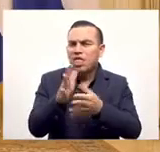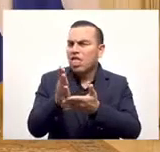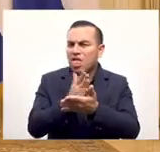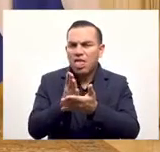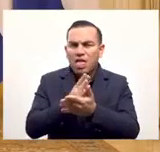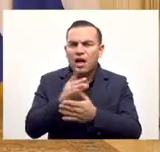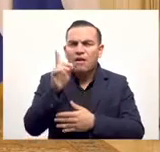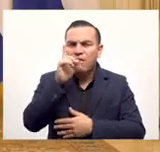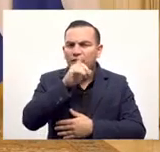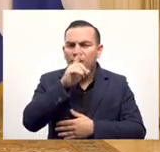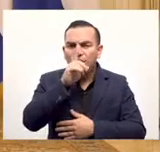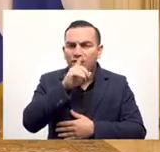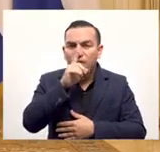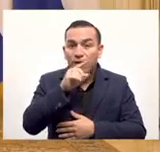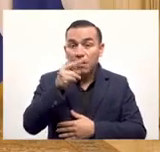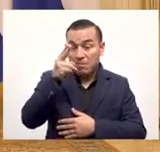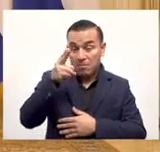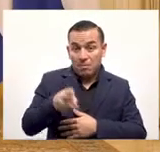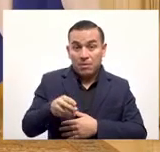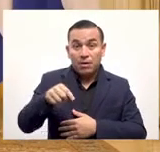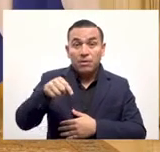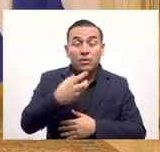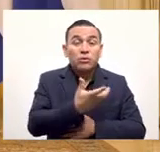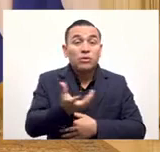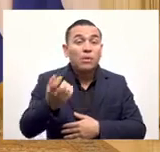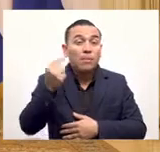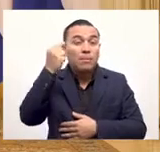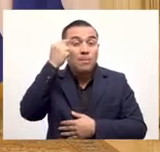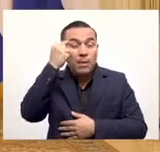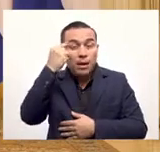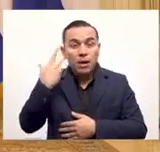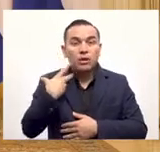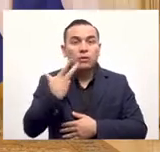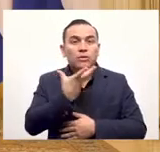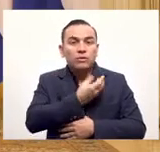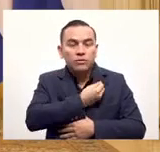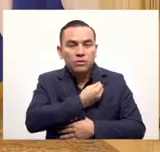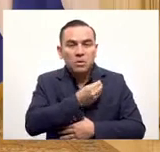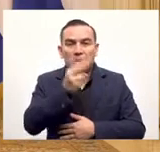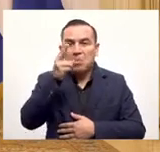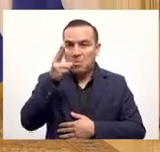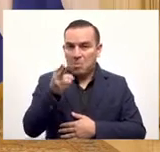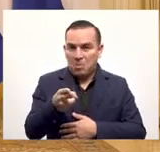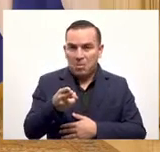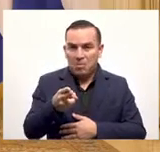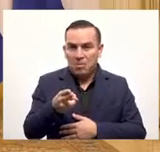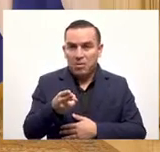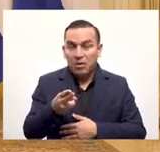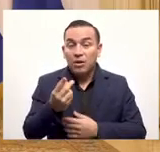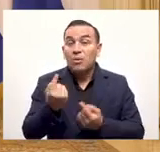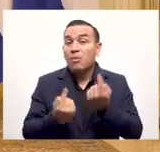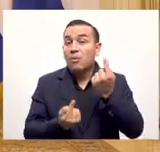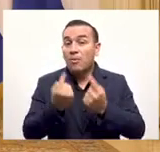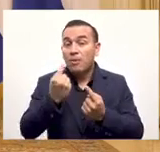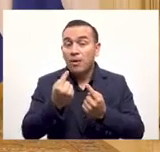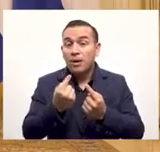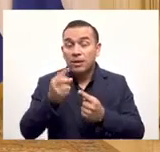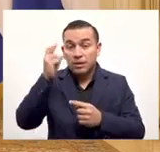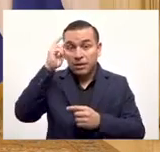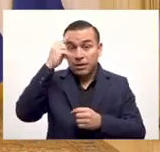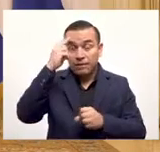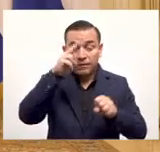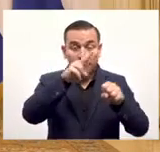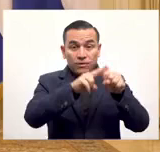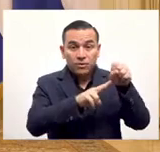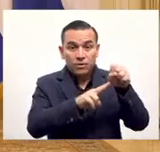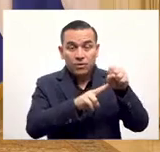Ahora, los mismos que hicieron eso, como el león juzga por su condición, piensan que nosotros haremos lo mismo y que el que estemos diciendo que